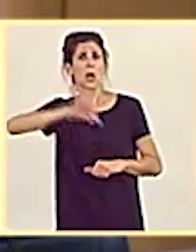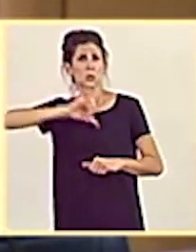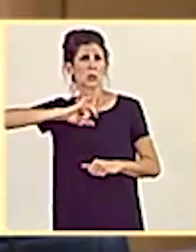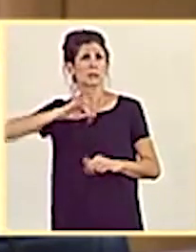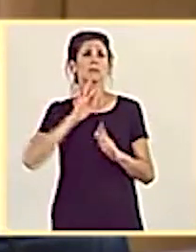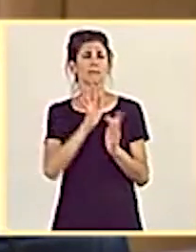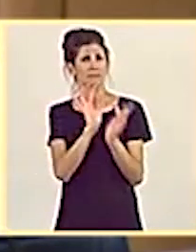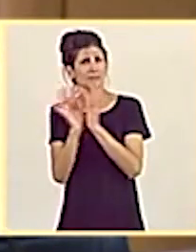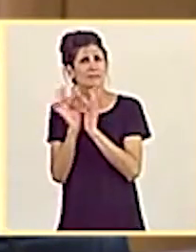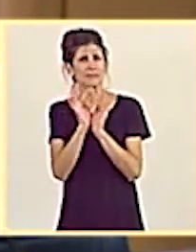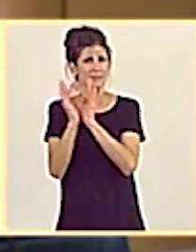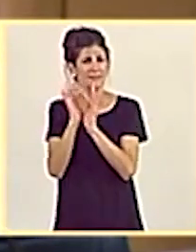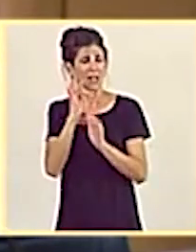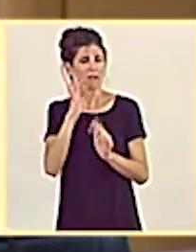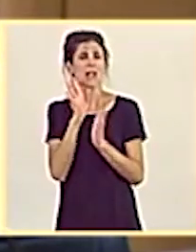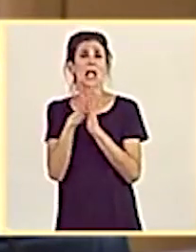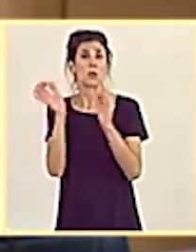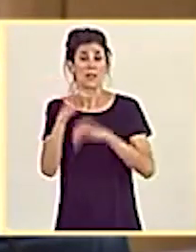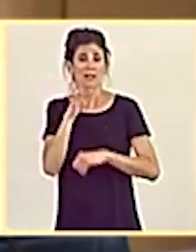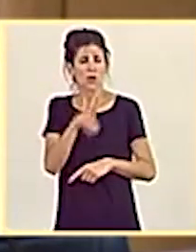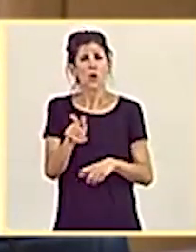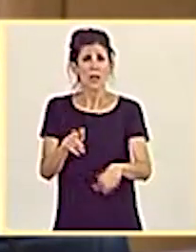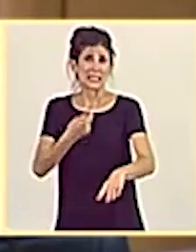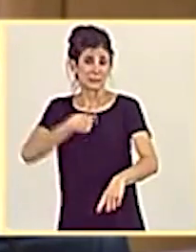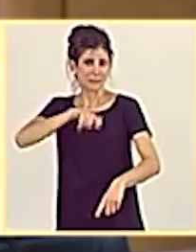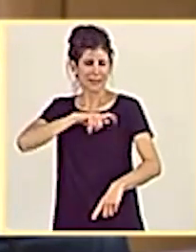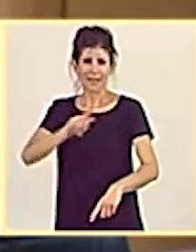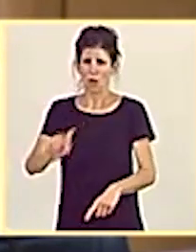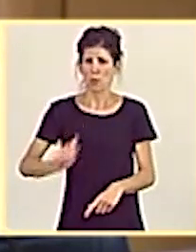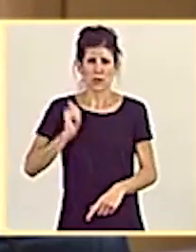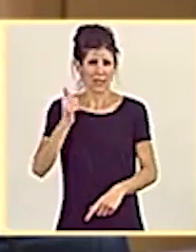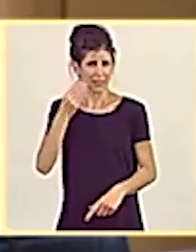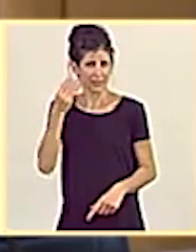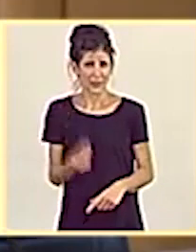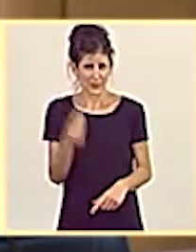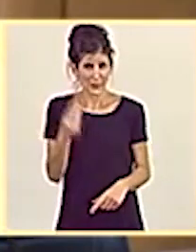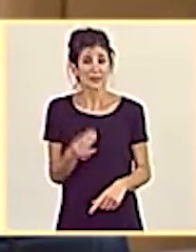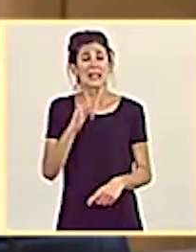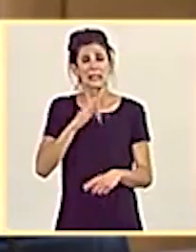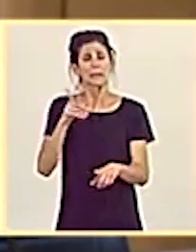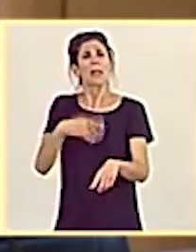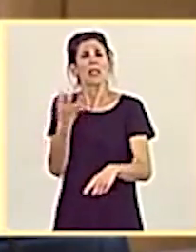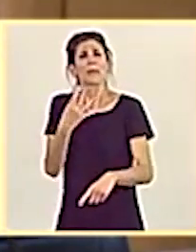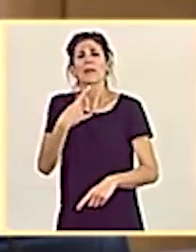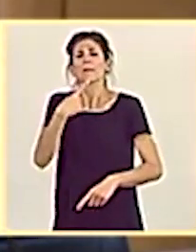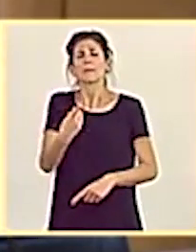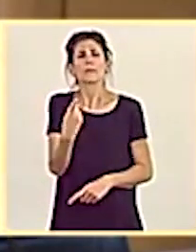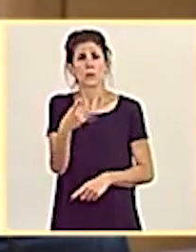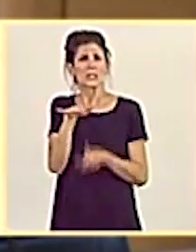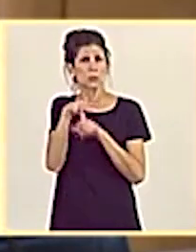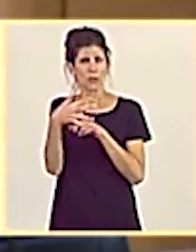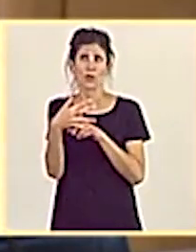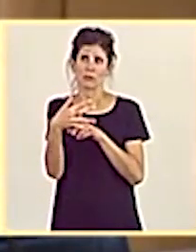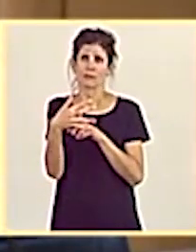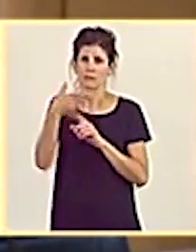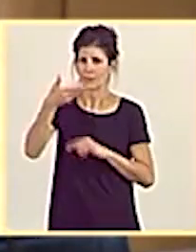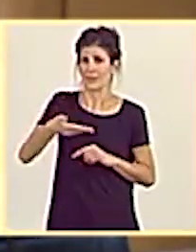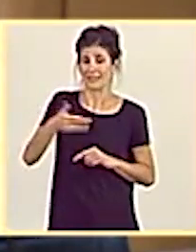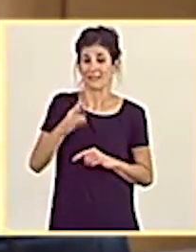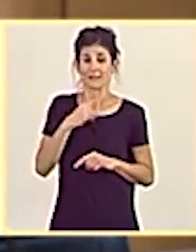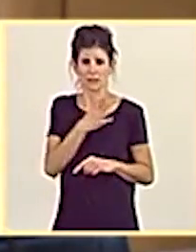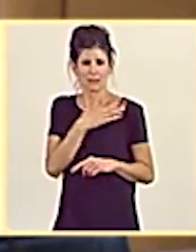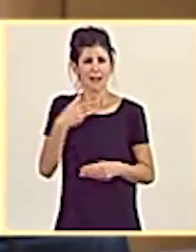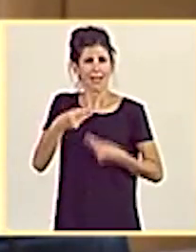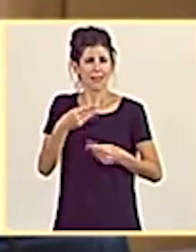gran oportunidad para España. Es una gran oportunidad y también, debo decirlo, es una gran ocasión para llevar a